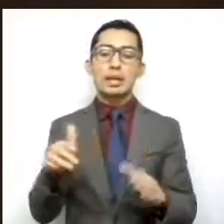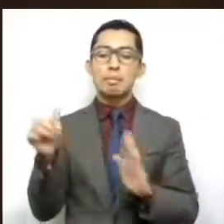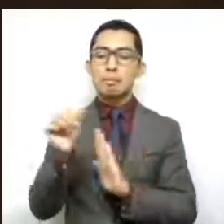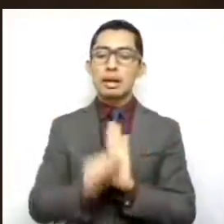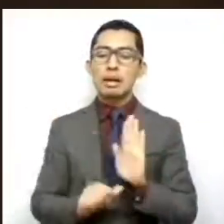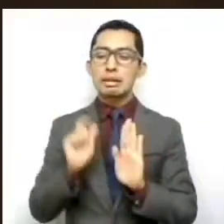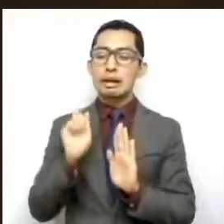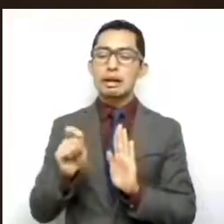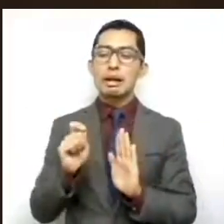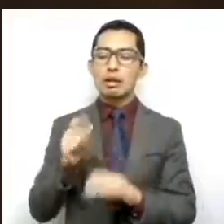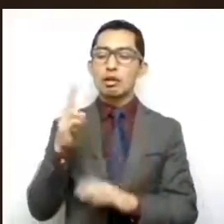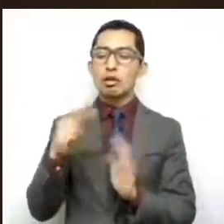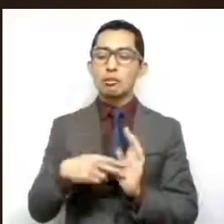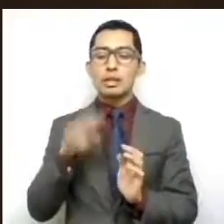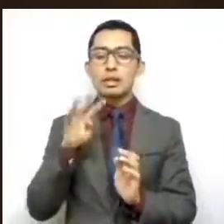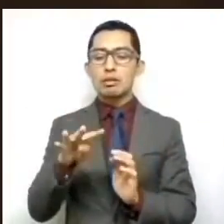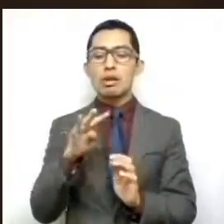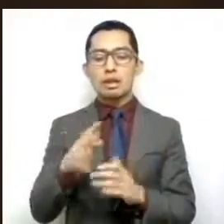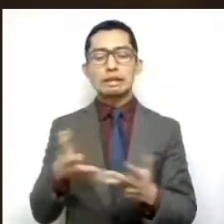económicos 2019.